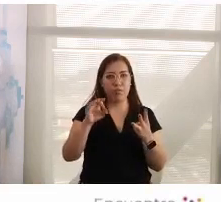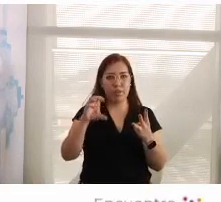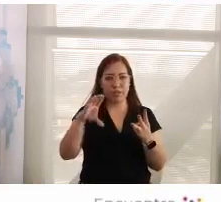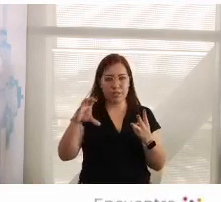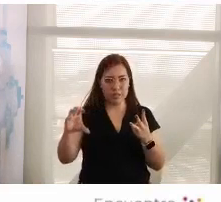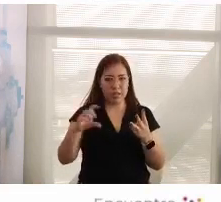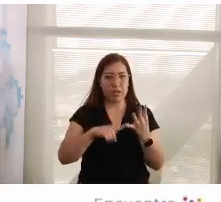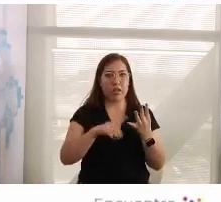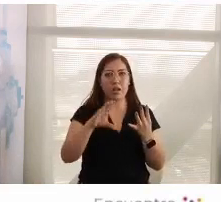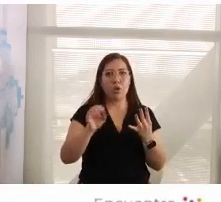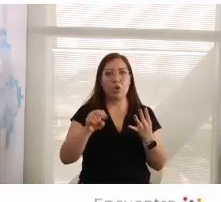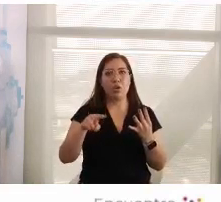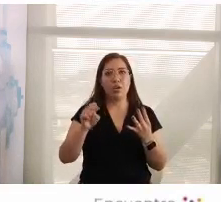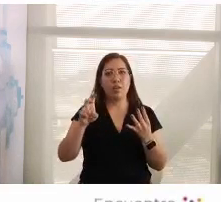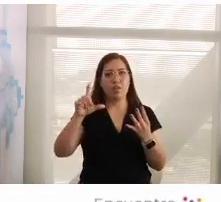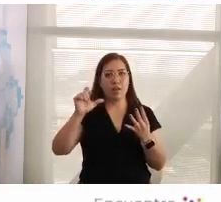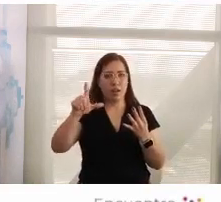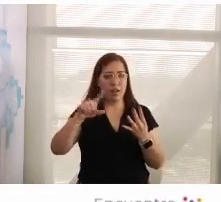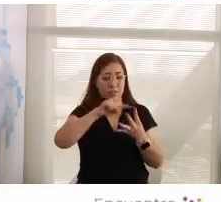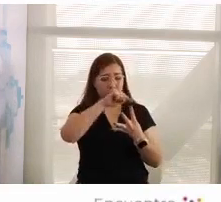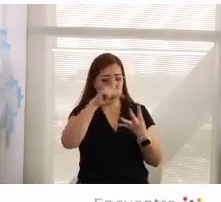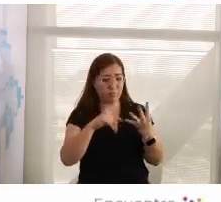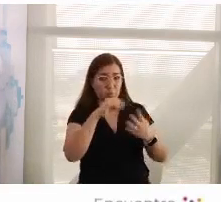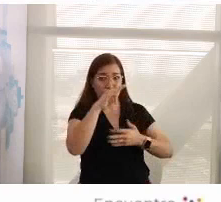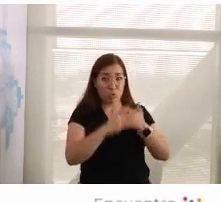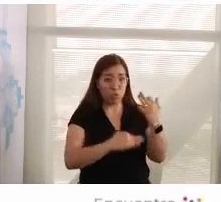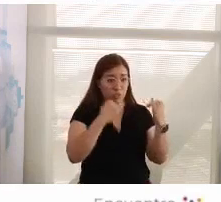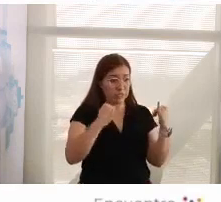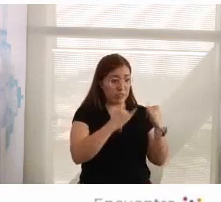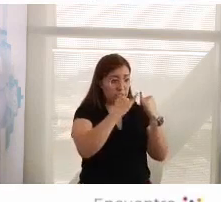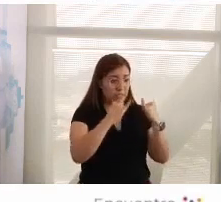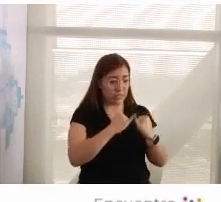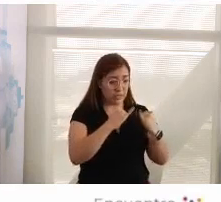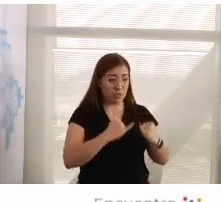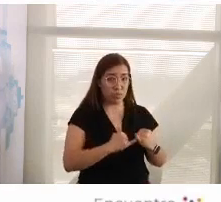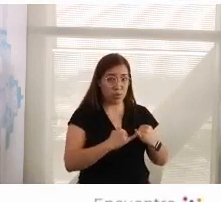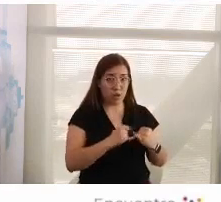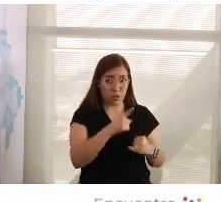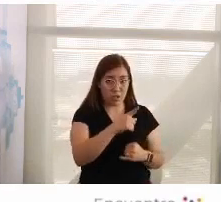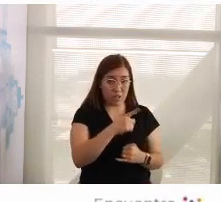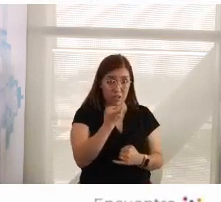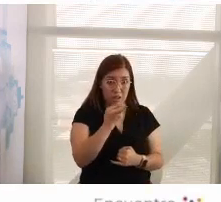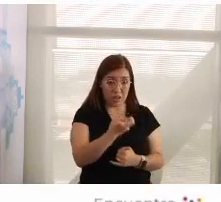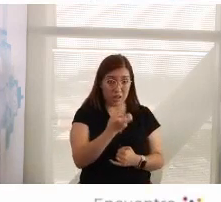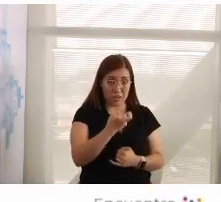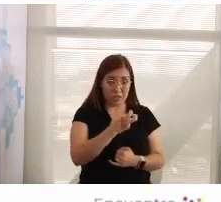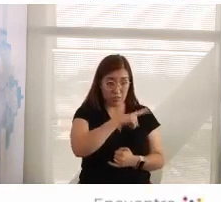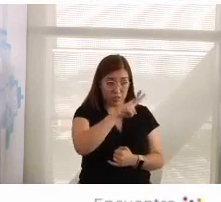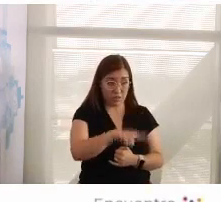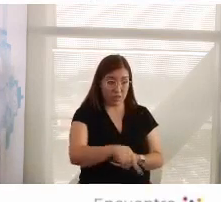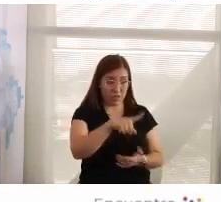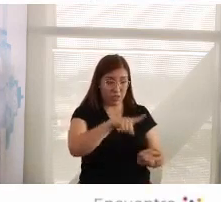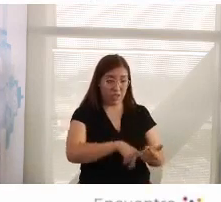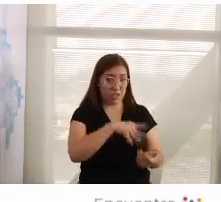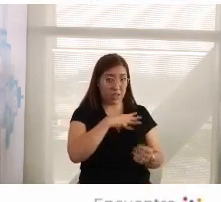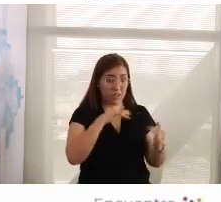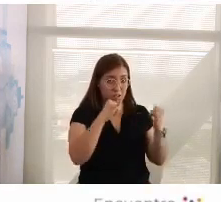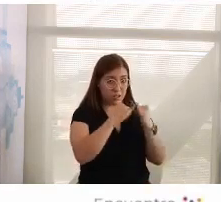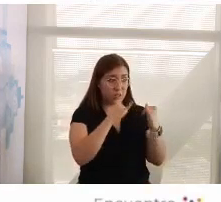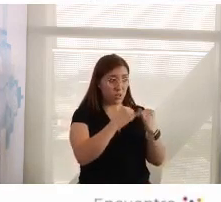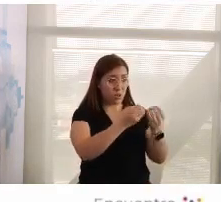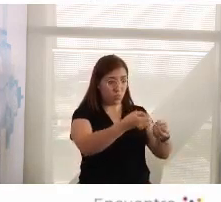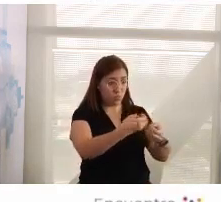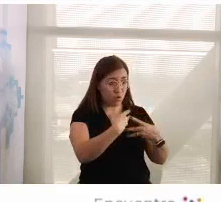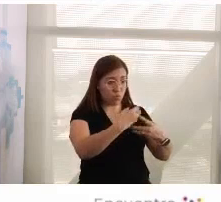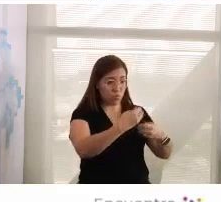el CONEVAL, todas esas instituciones autónomas que son, digo yo, las instituciones de la verdad, que nos proveen de